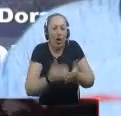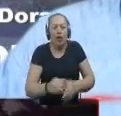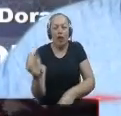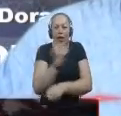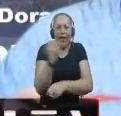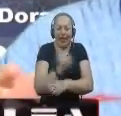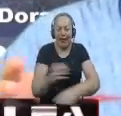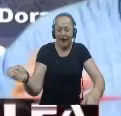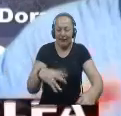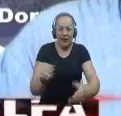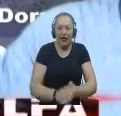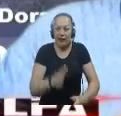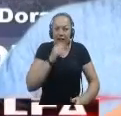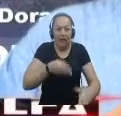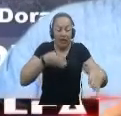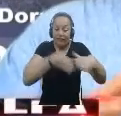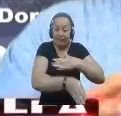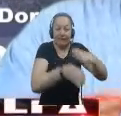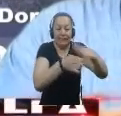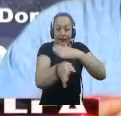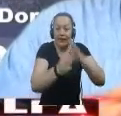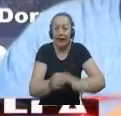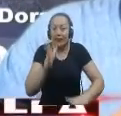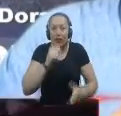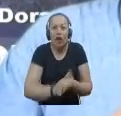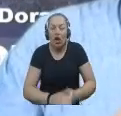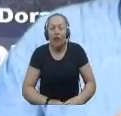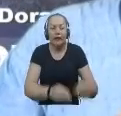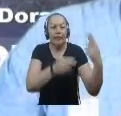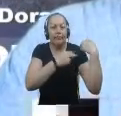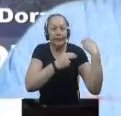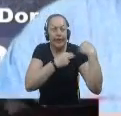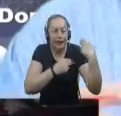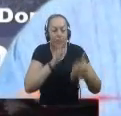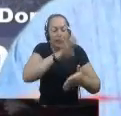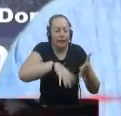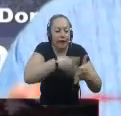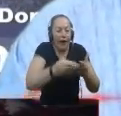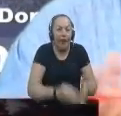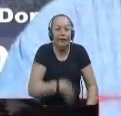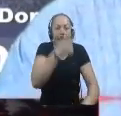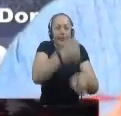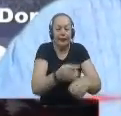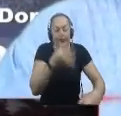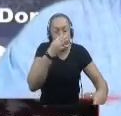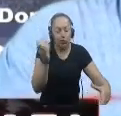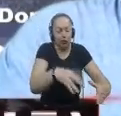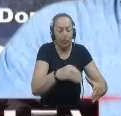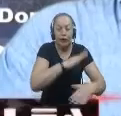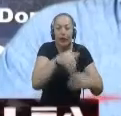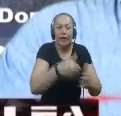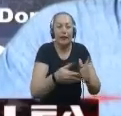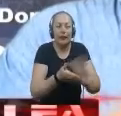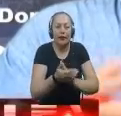Recolector No está entrando Hasta los sitios A recoger la basura O perdón Los